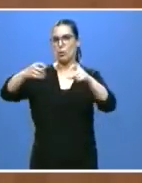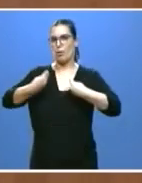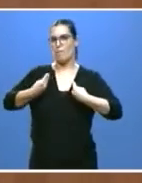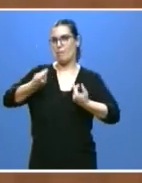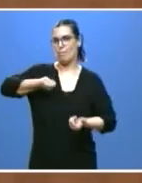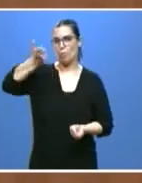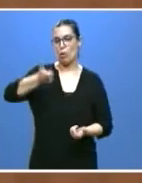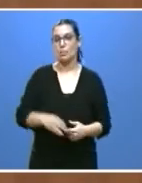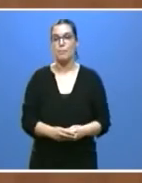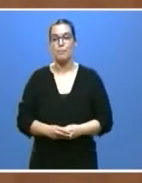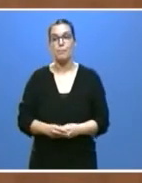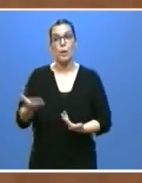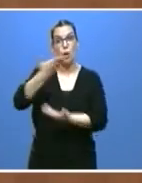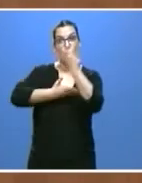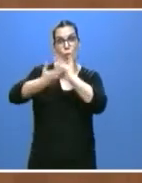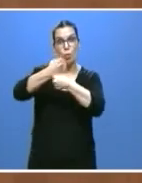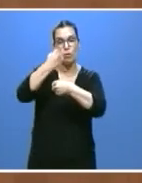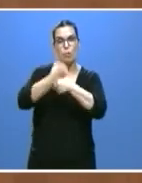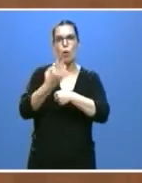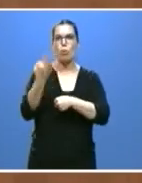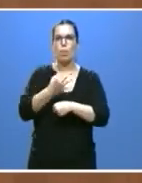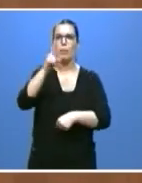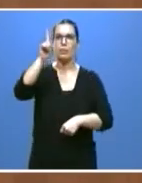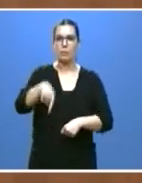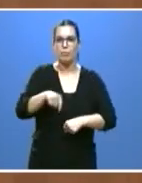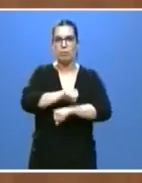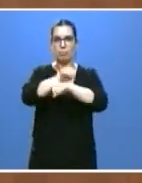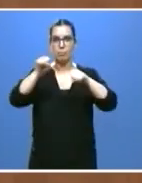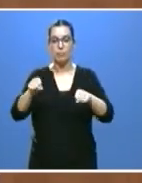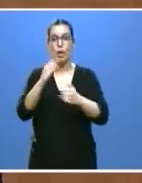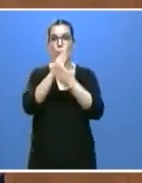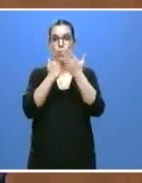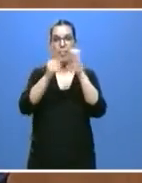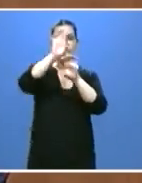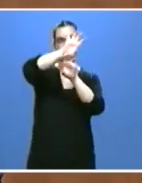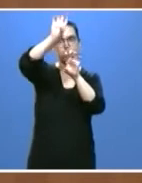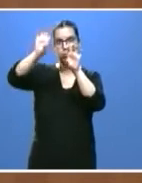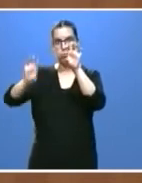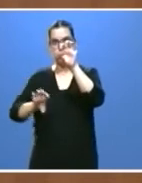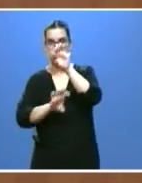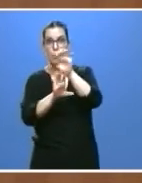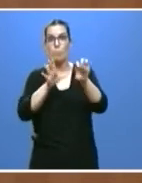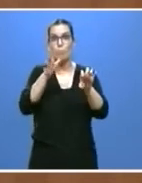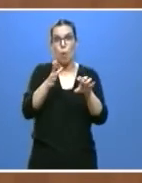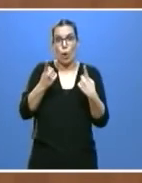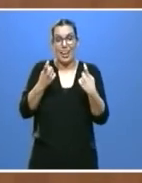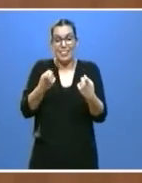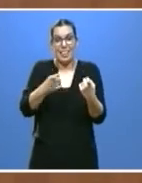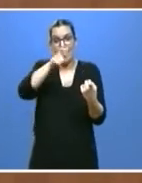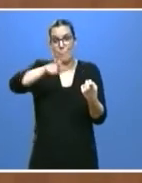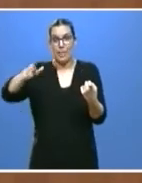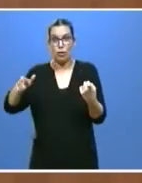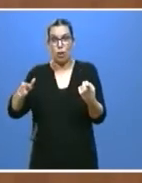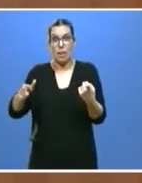cooperación que debe reforzarse con nuestras autonomías limítrofes porque las necesidades de las personas